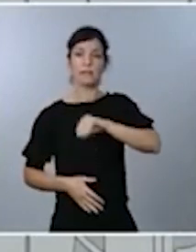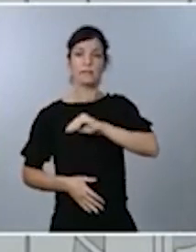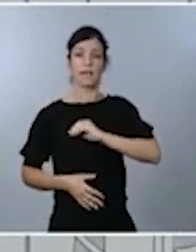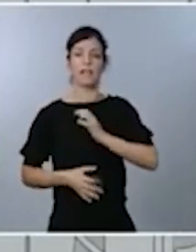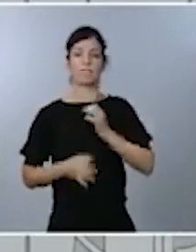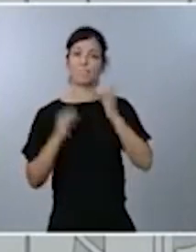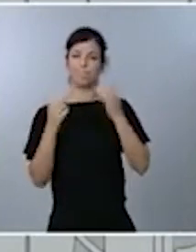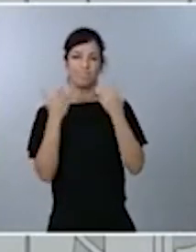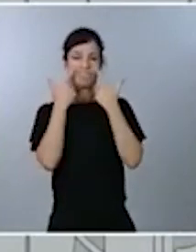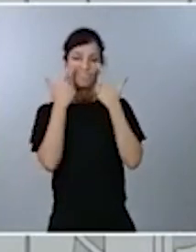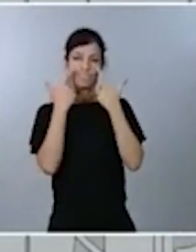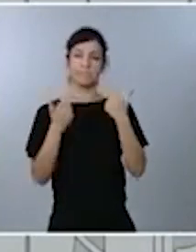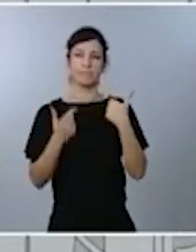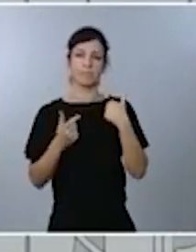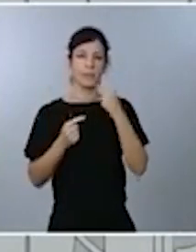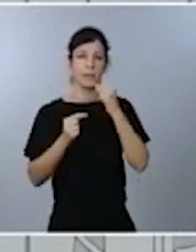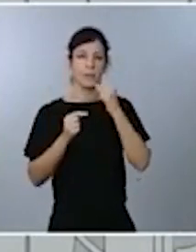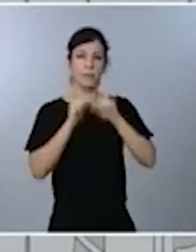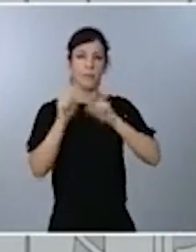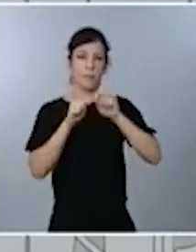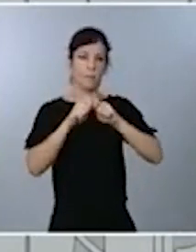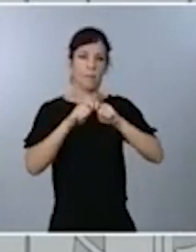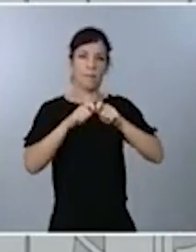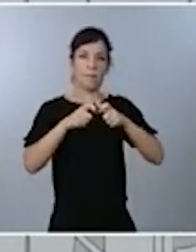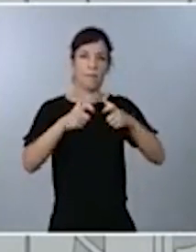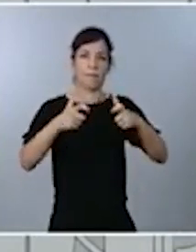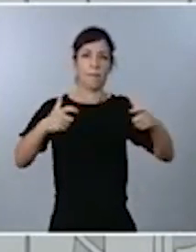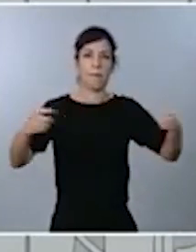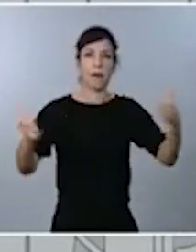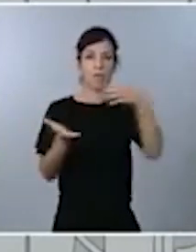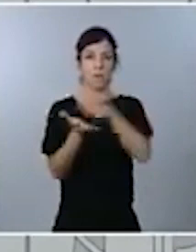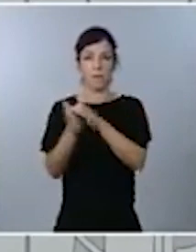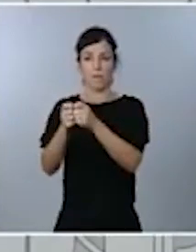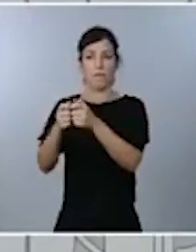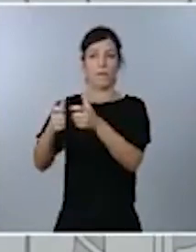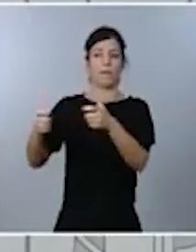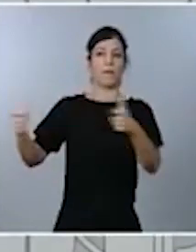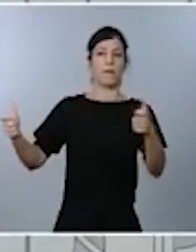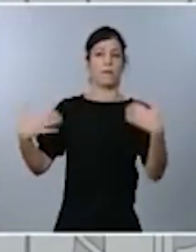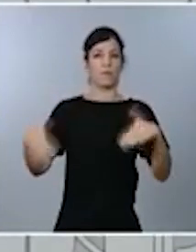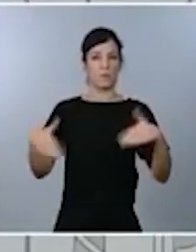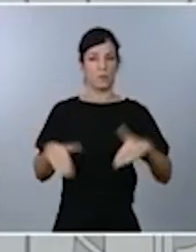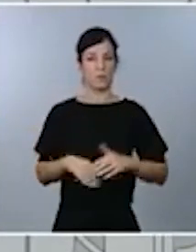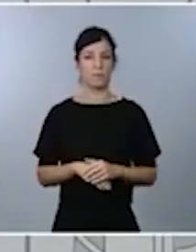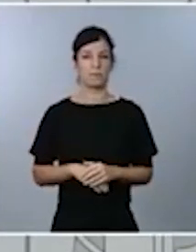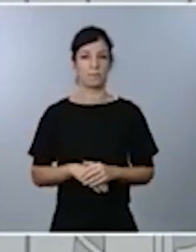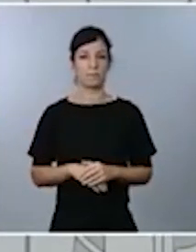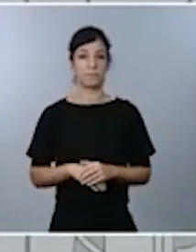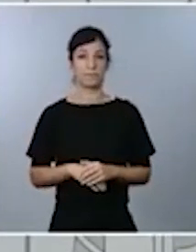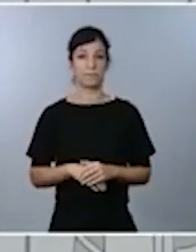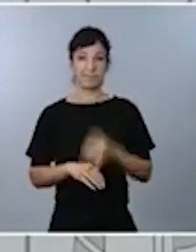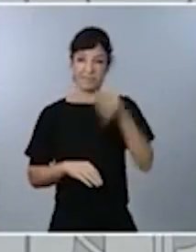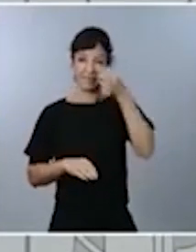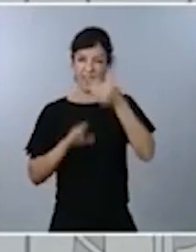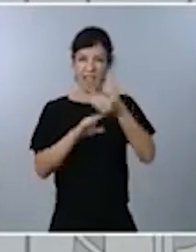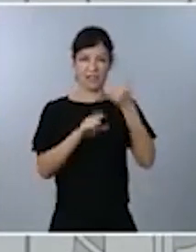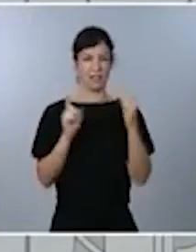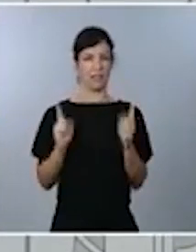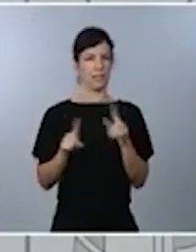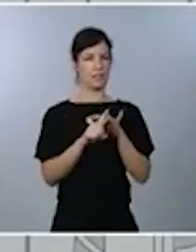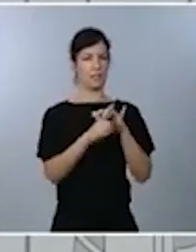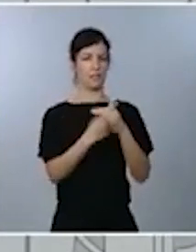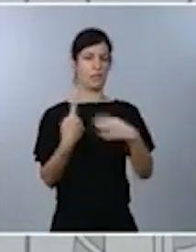contagios y también en el número de fallecidos. Este era un escenario que habíamos anticipado. Los expertos